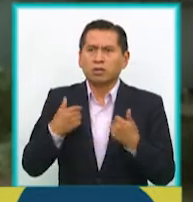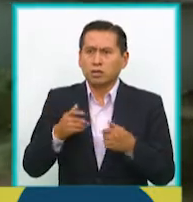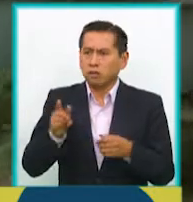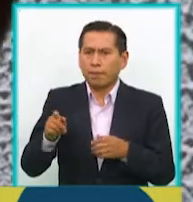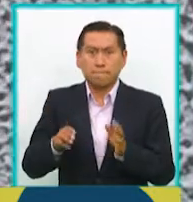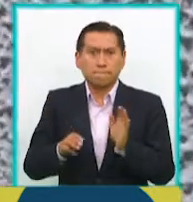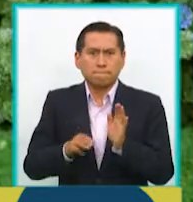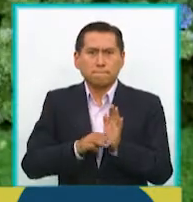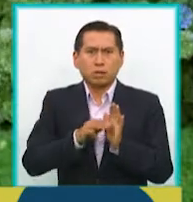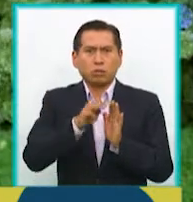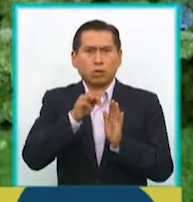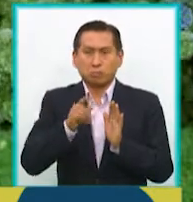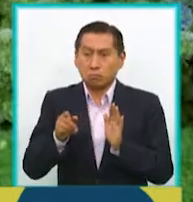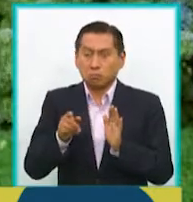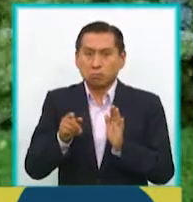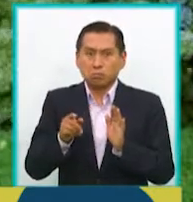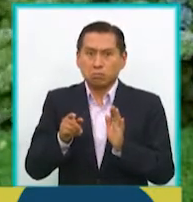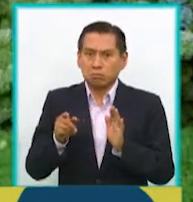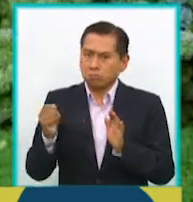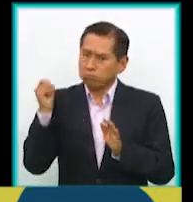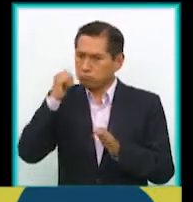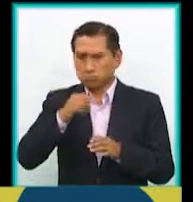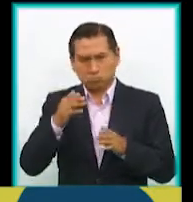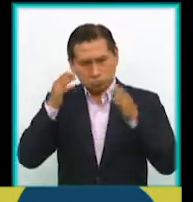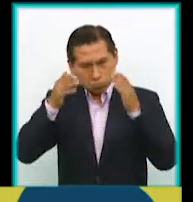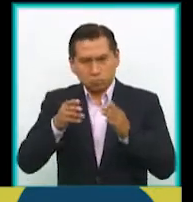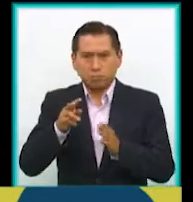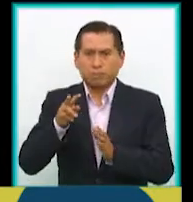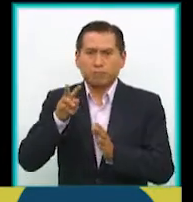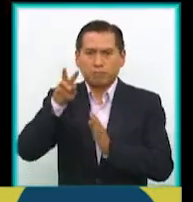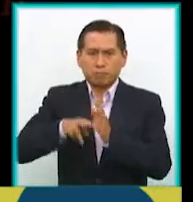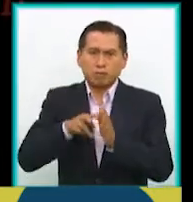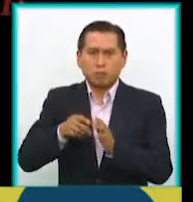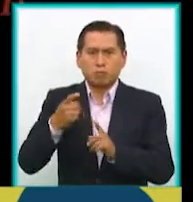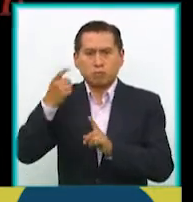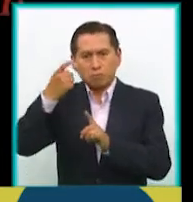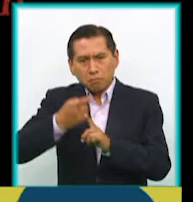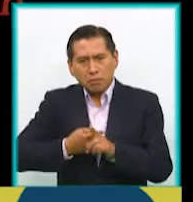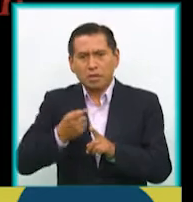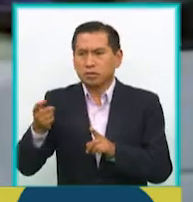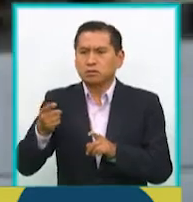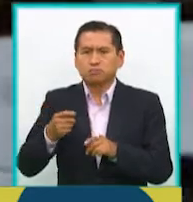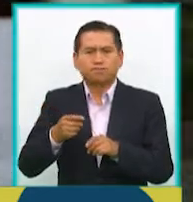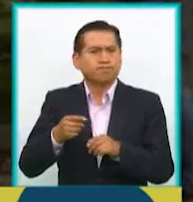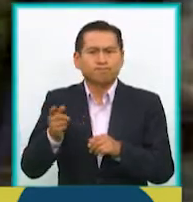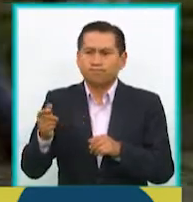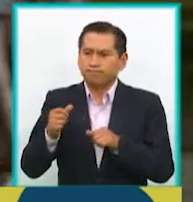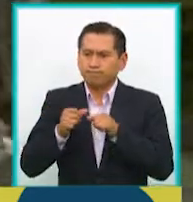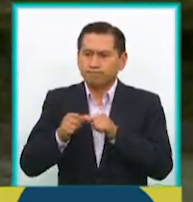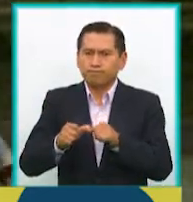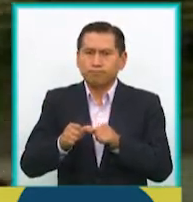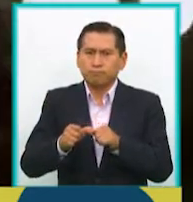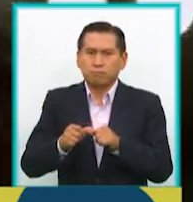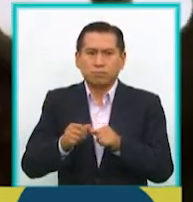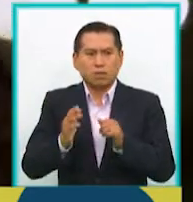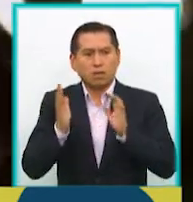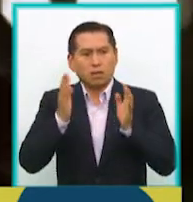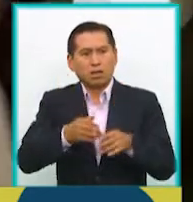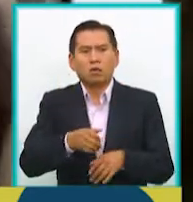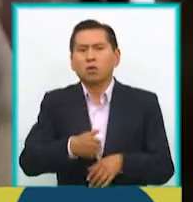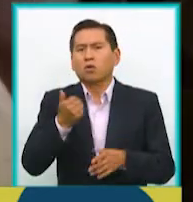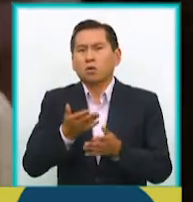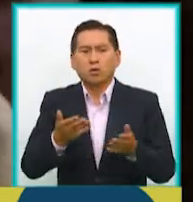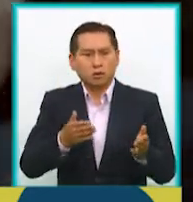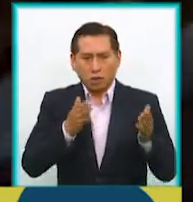madurez, digamos, como para meterse en un rodaje que ha llevado un mes, que ha tenido que dejar, digamos, algunas otras